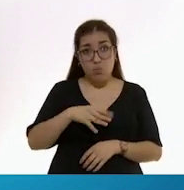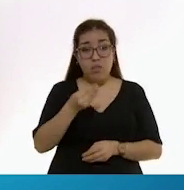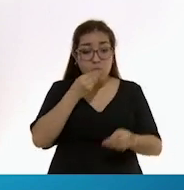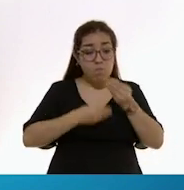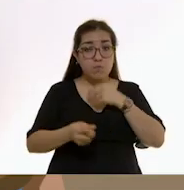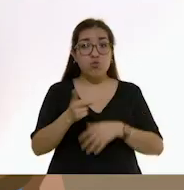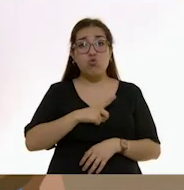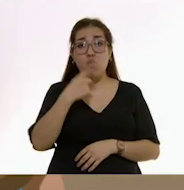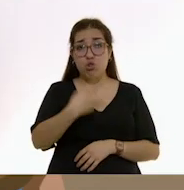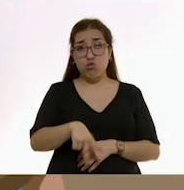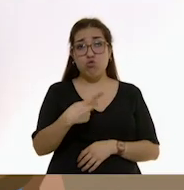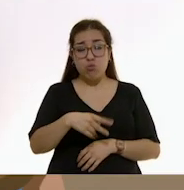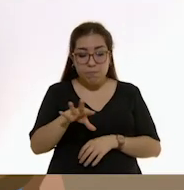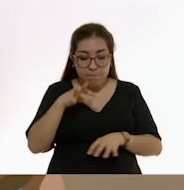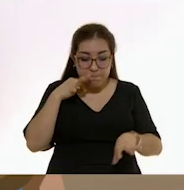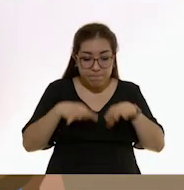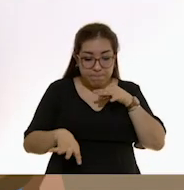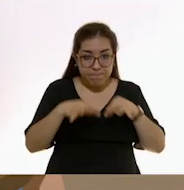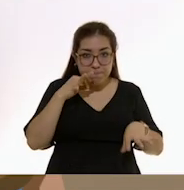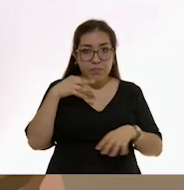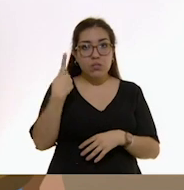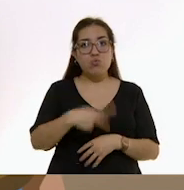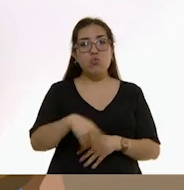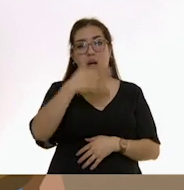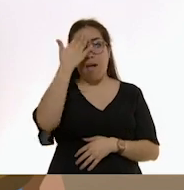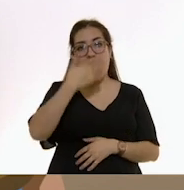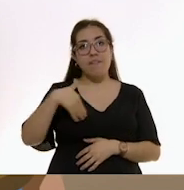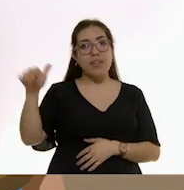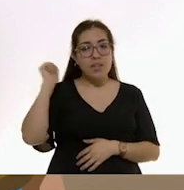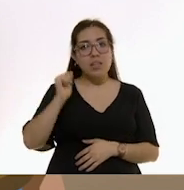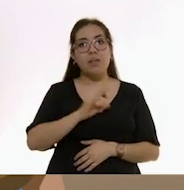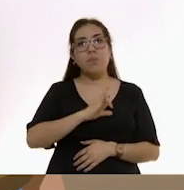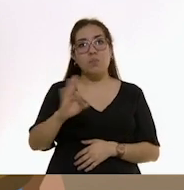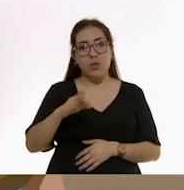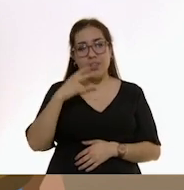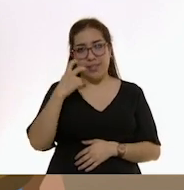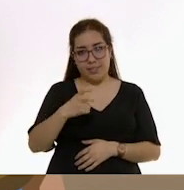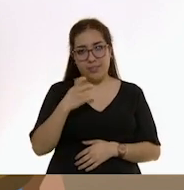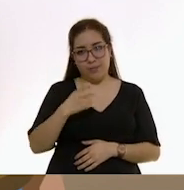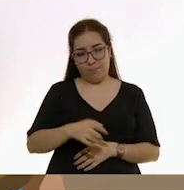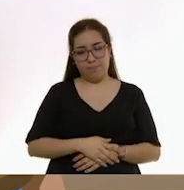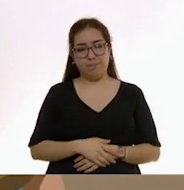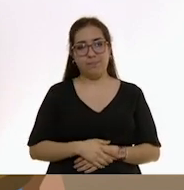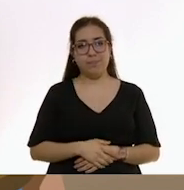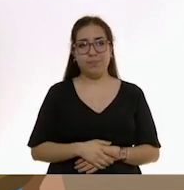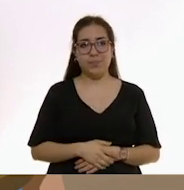sí solo, promoviendo el desarrollo de sus habilidades con el manejo de sus manos.